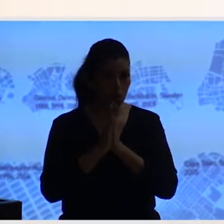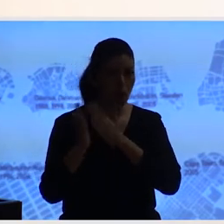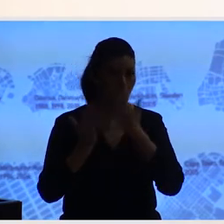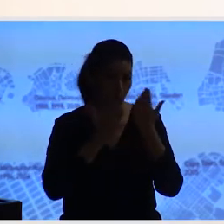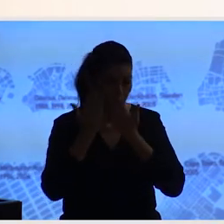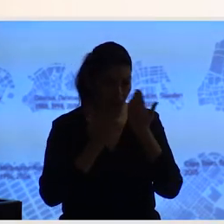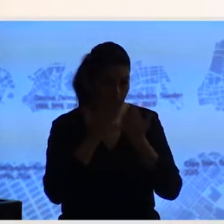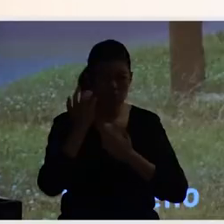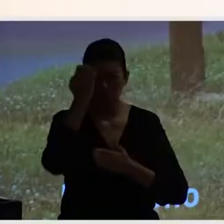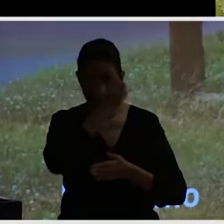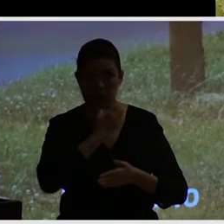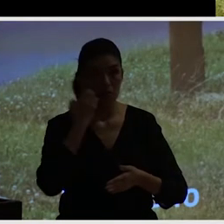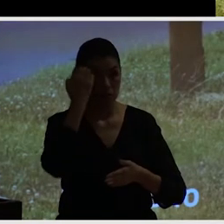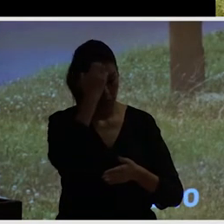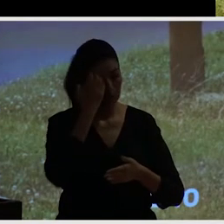es nuestro punto de partida.